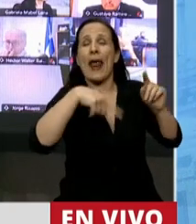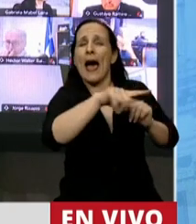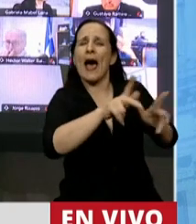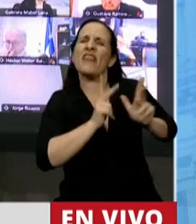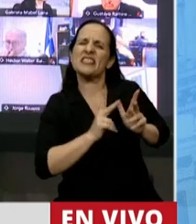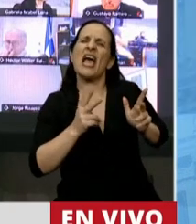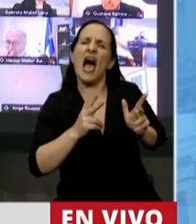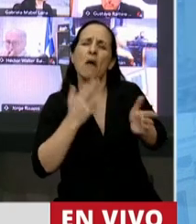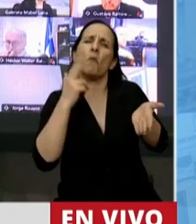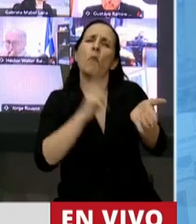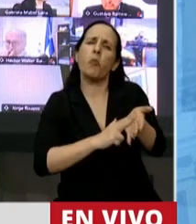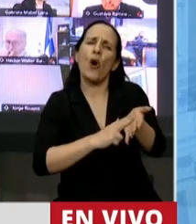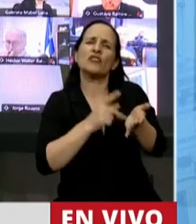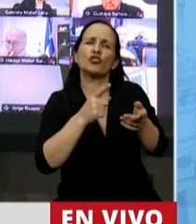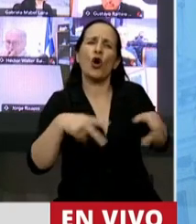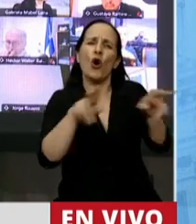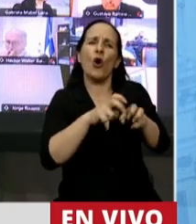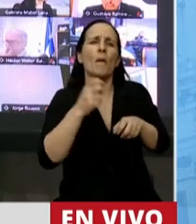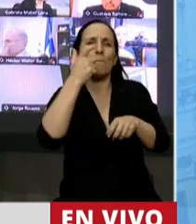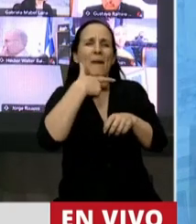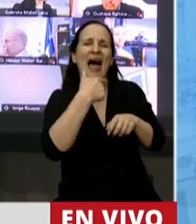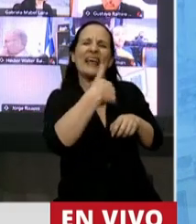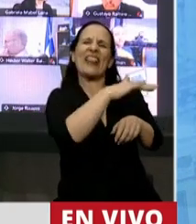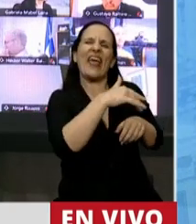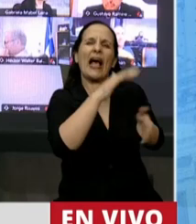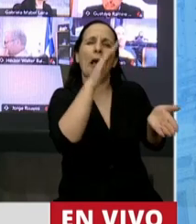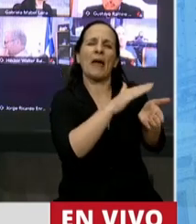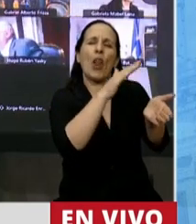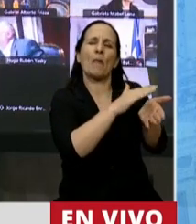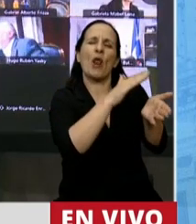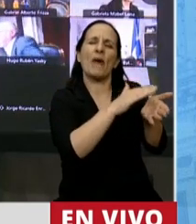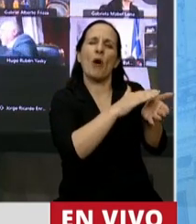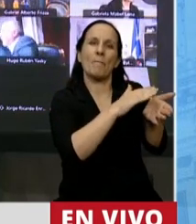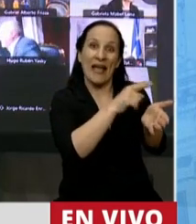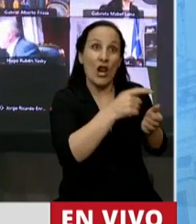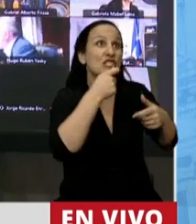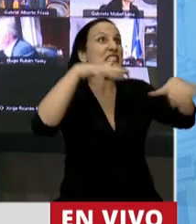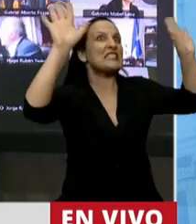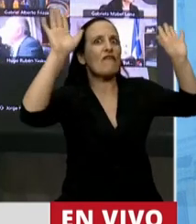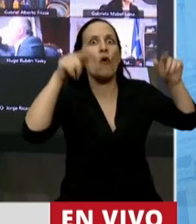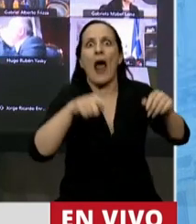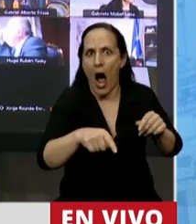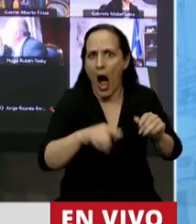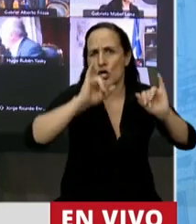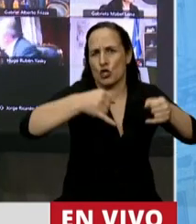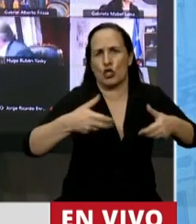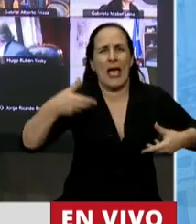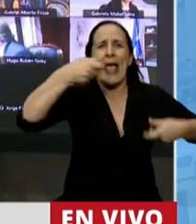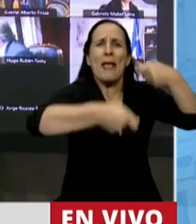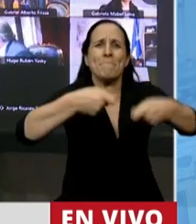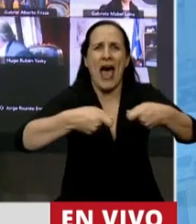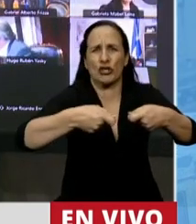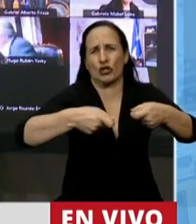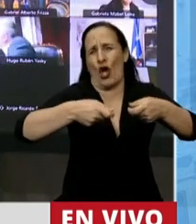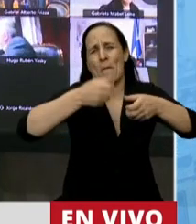impuestos que el gobierno del señor Macri les perdonó hubiese habido derrame hacia abajo, pero